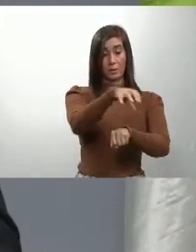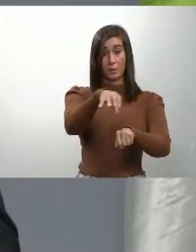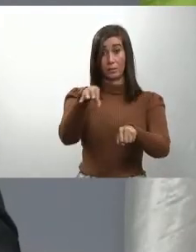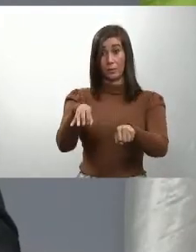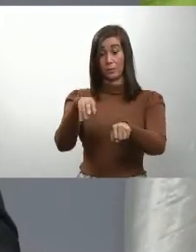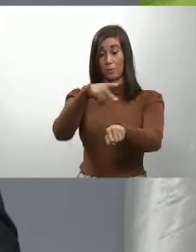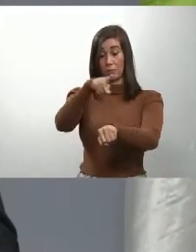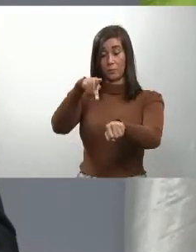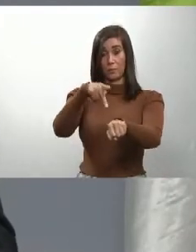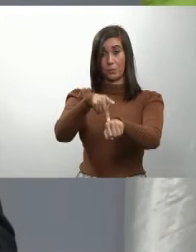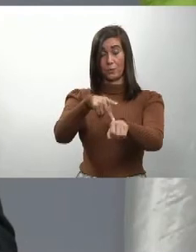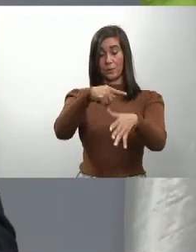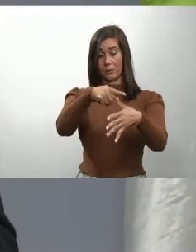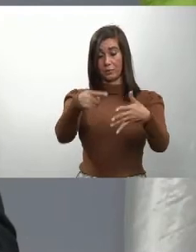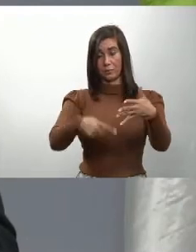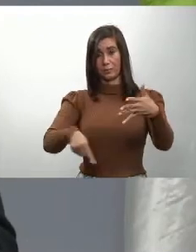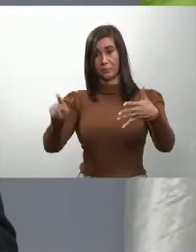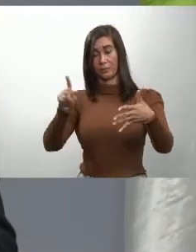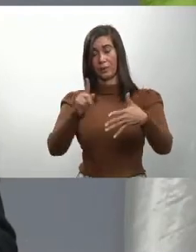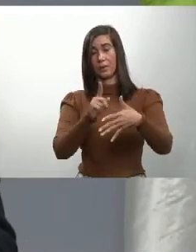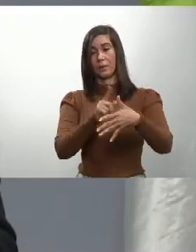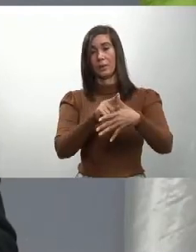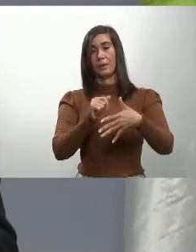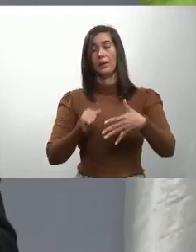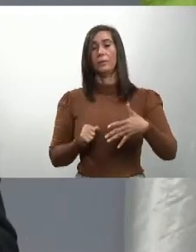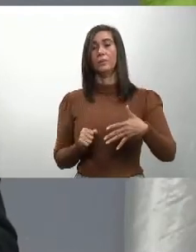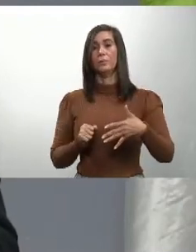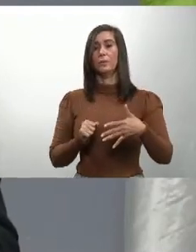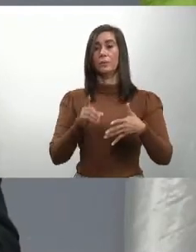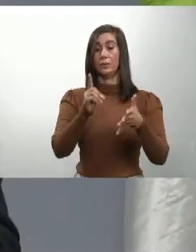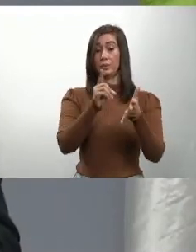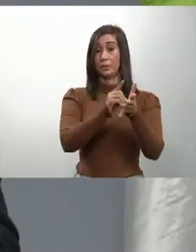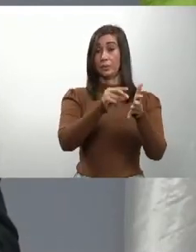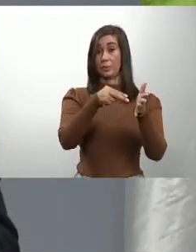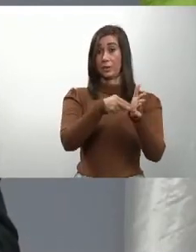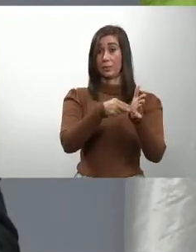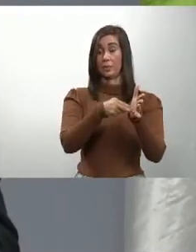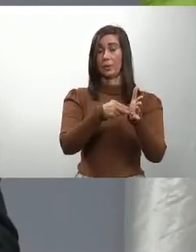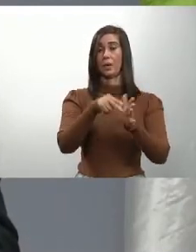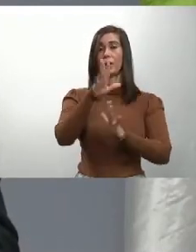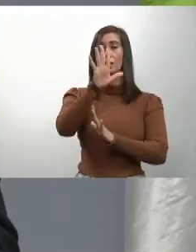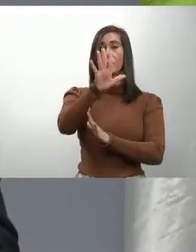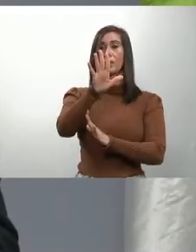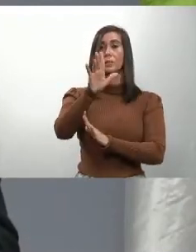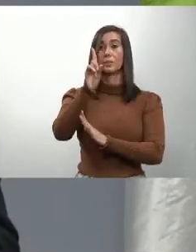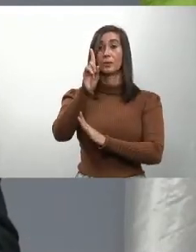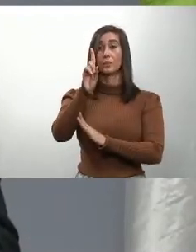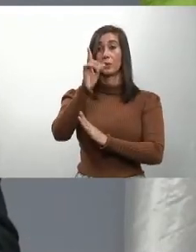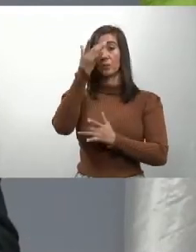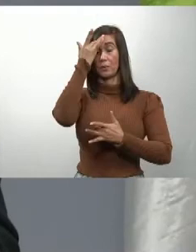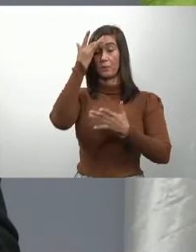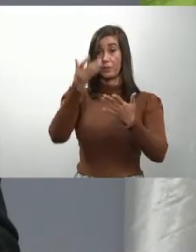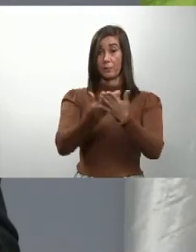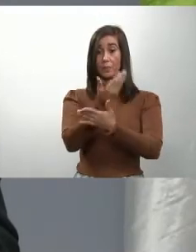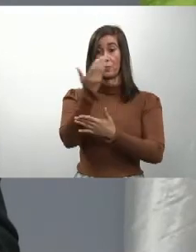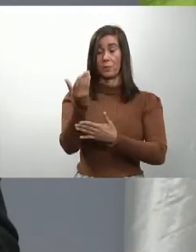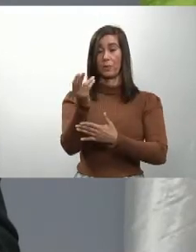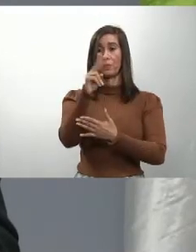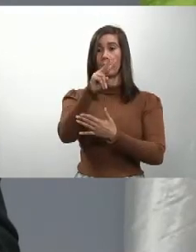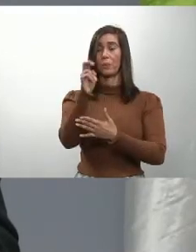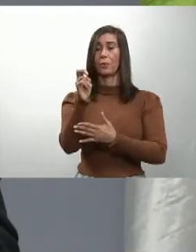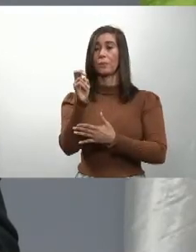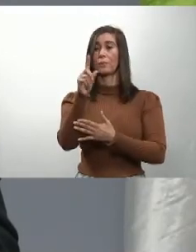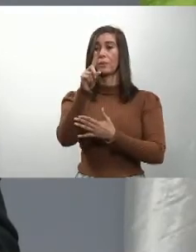provincia es la siguiente. Distrito Nacional, 51 casos nuevos, 2